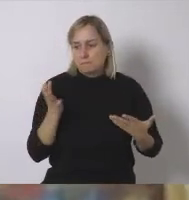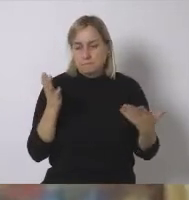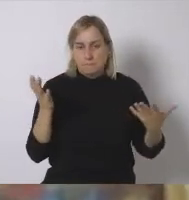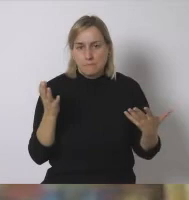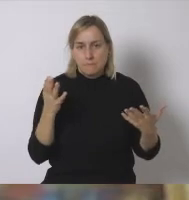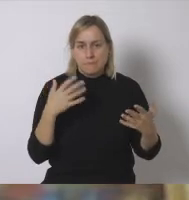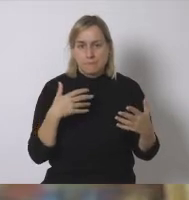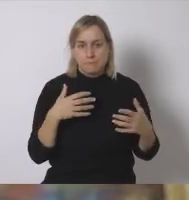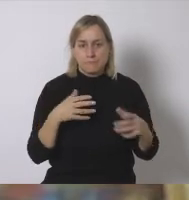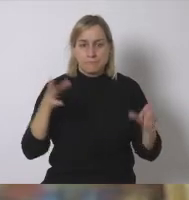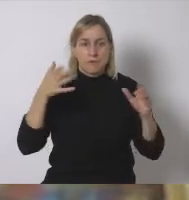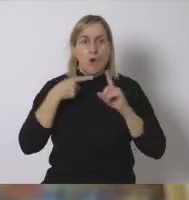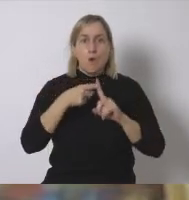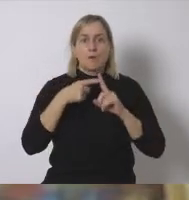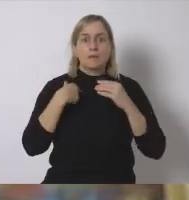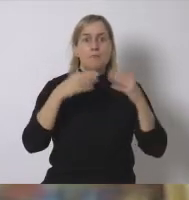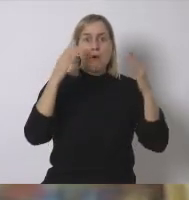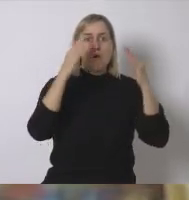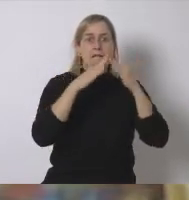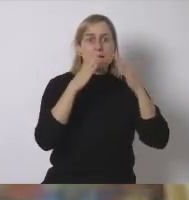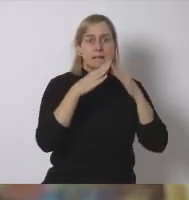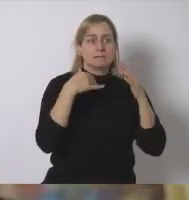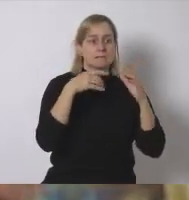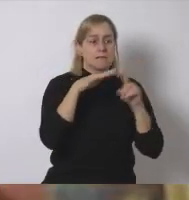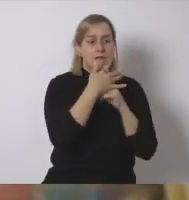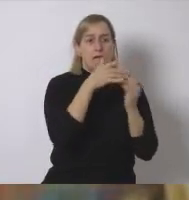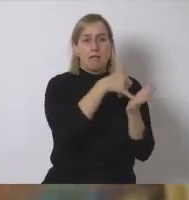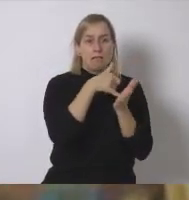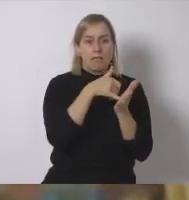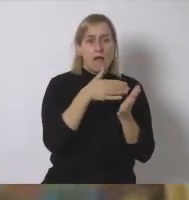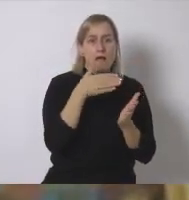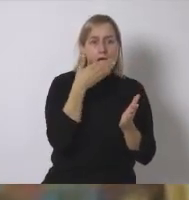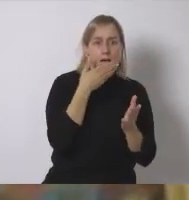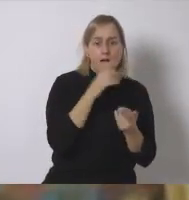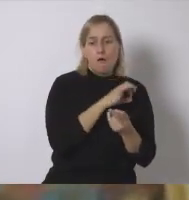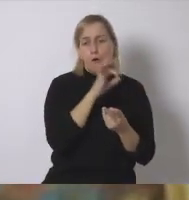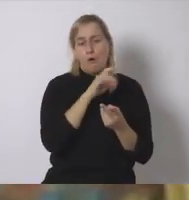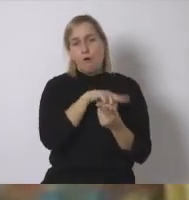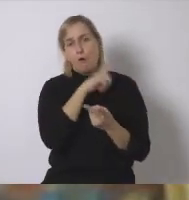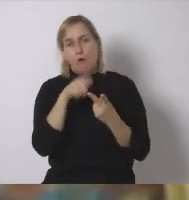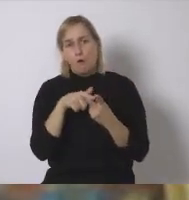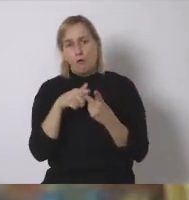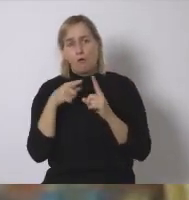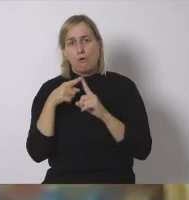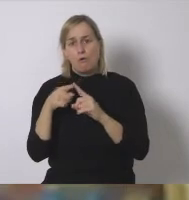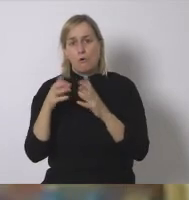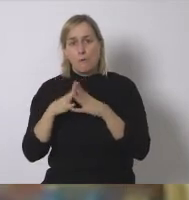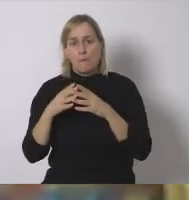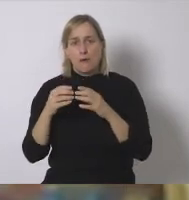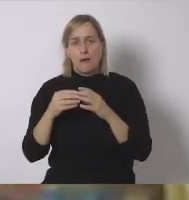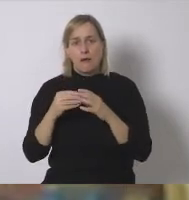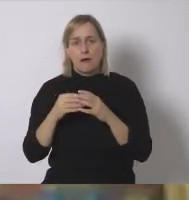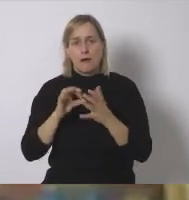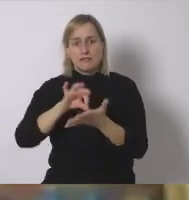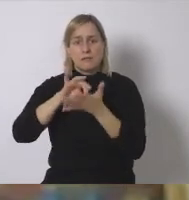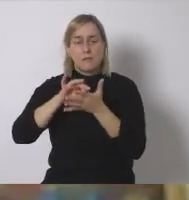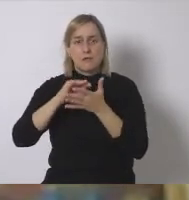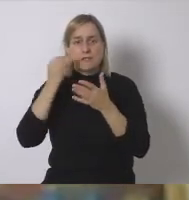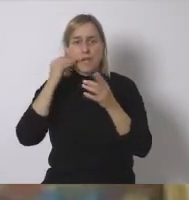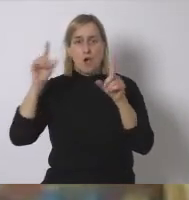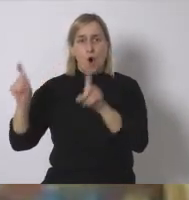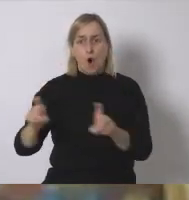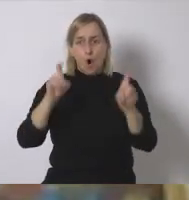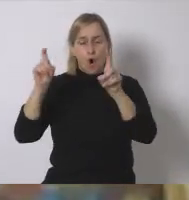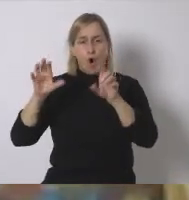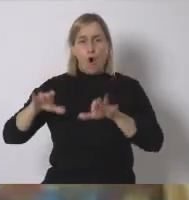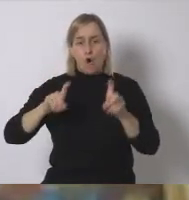calientes los hogares de las poblaciones vulnerables o para refrigerar grandes servidores de ordenadores que nos